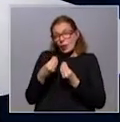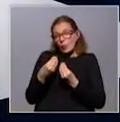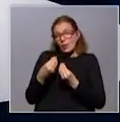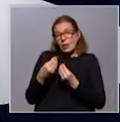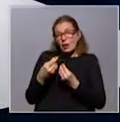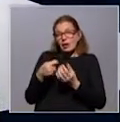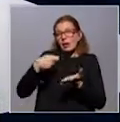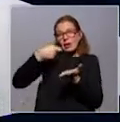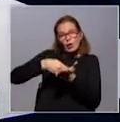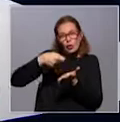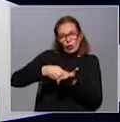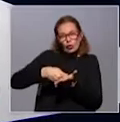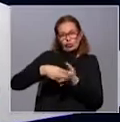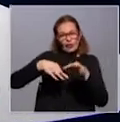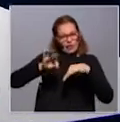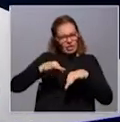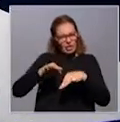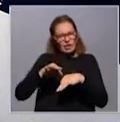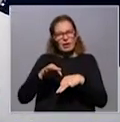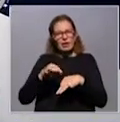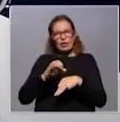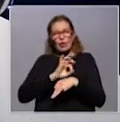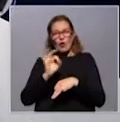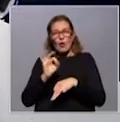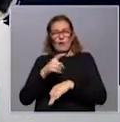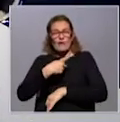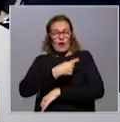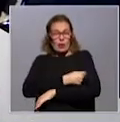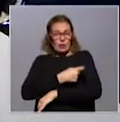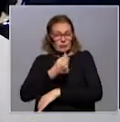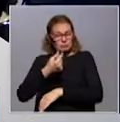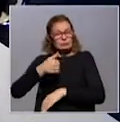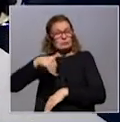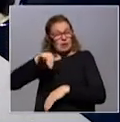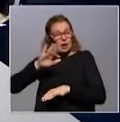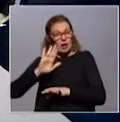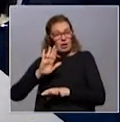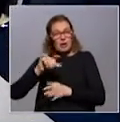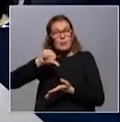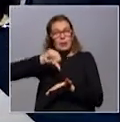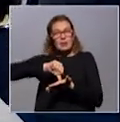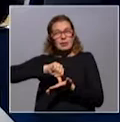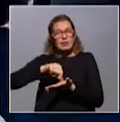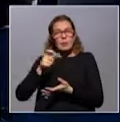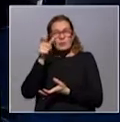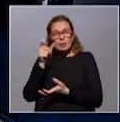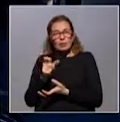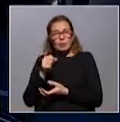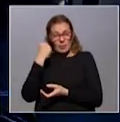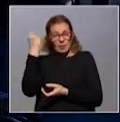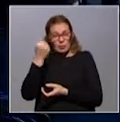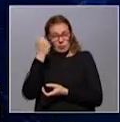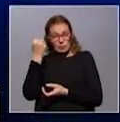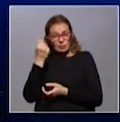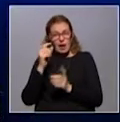al costo? Si se van a vender al costo, si van a ser vacunas caras. ¿Qué países o qué personas van a tener prioridad?